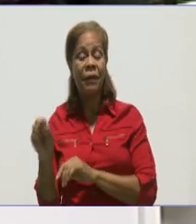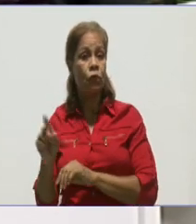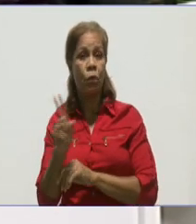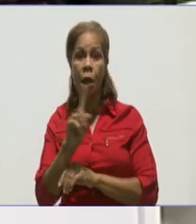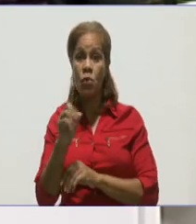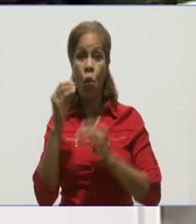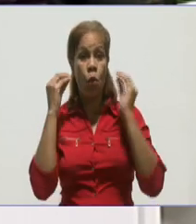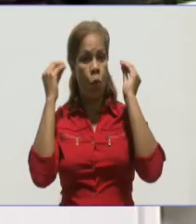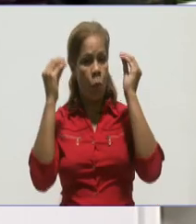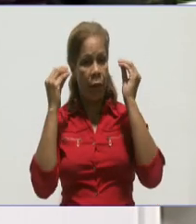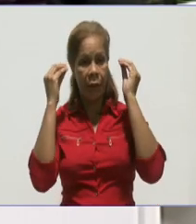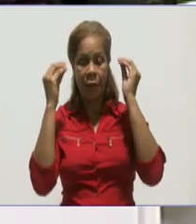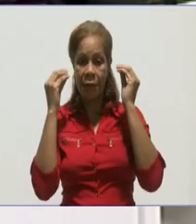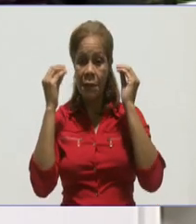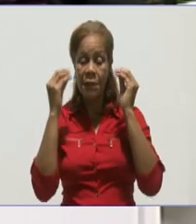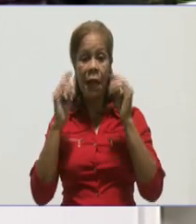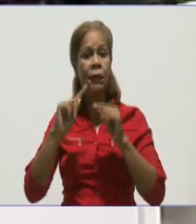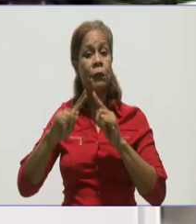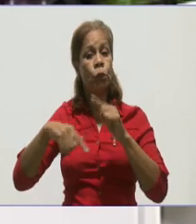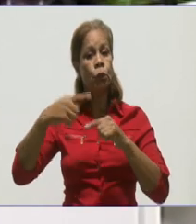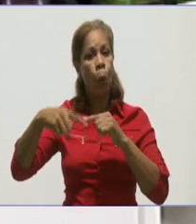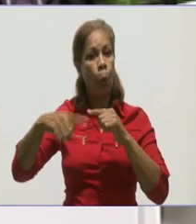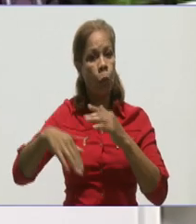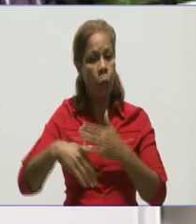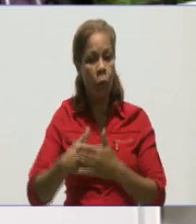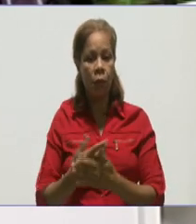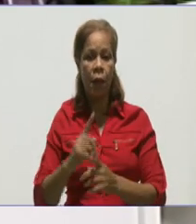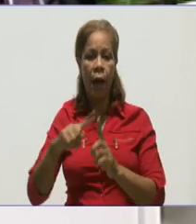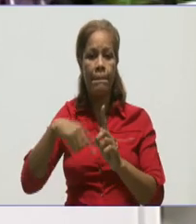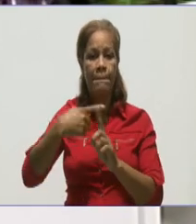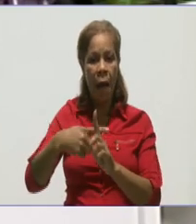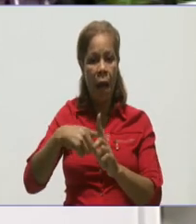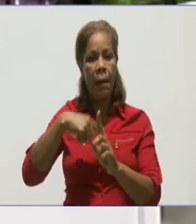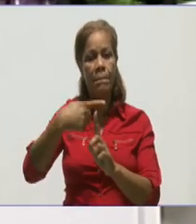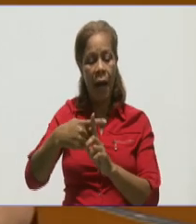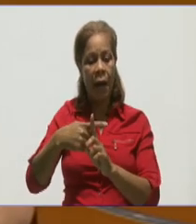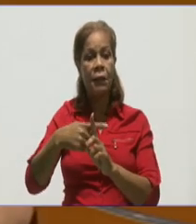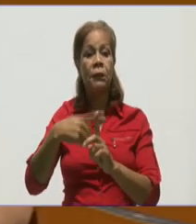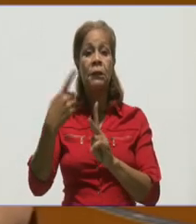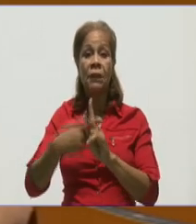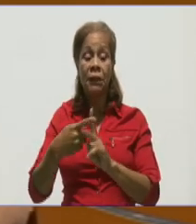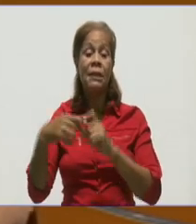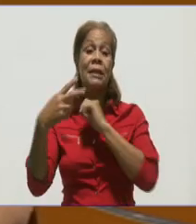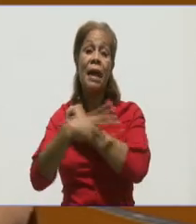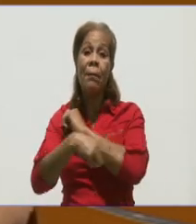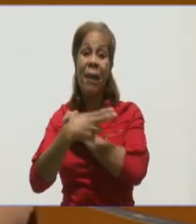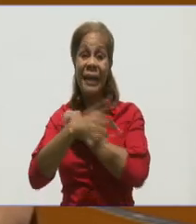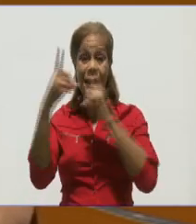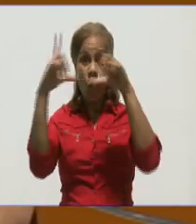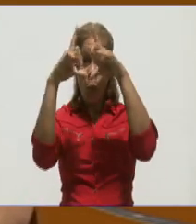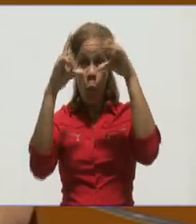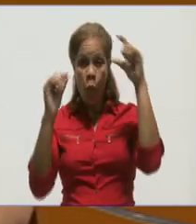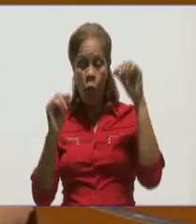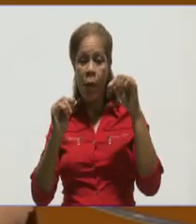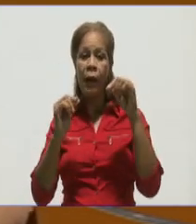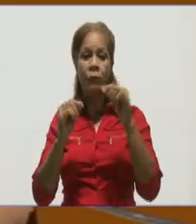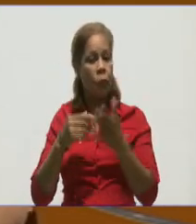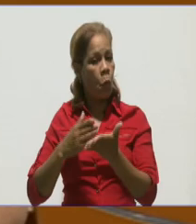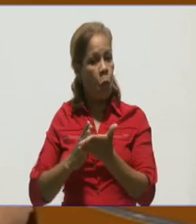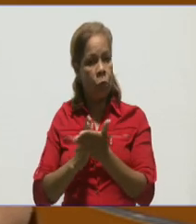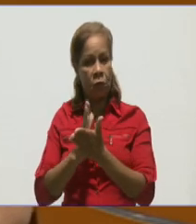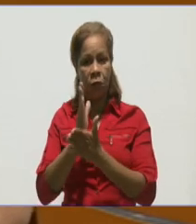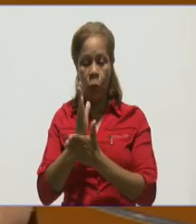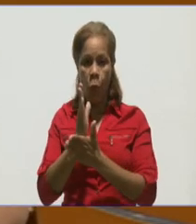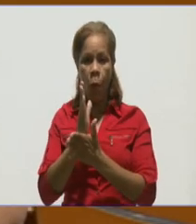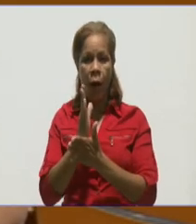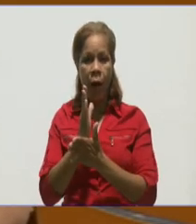Mientras siguen apareciendo casos, la situación económica del país se sigue complejizando, porque es que es una cadena lo que se está